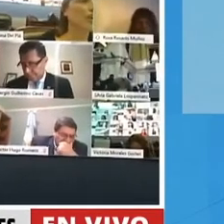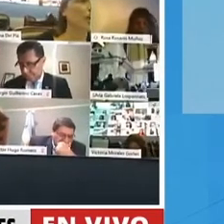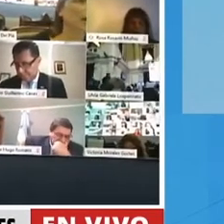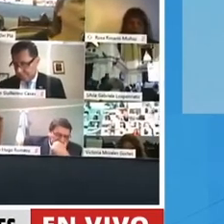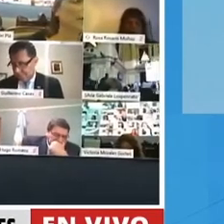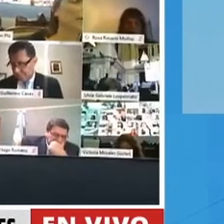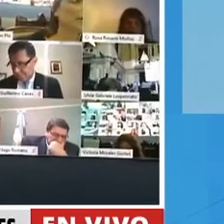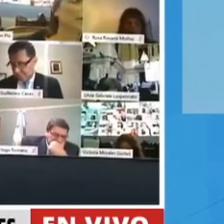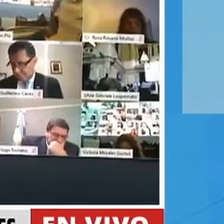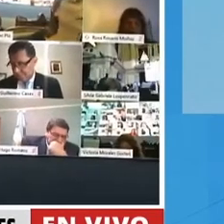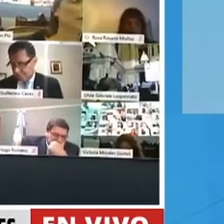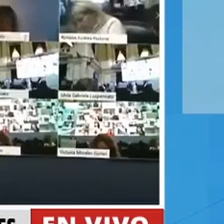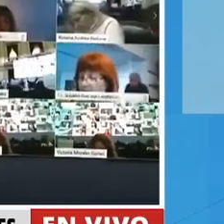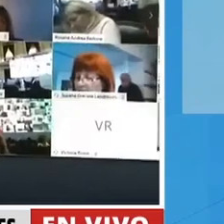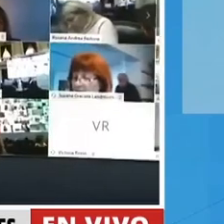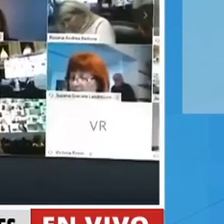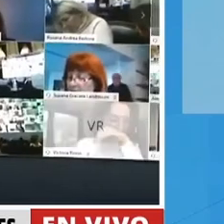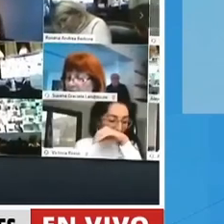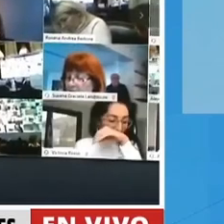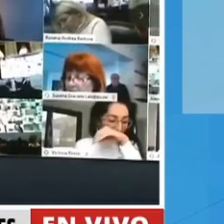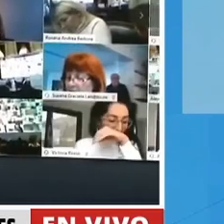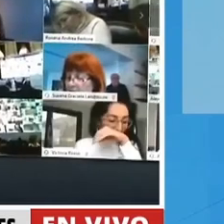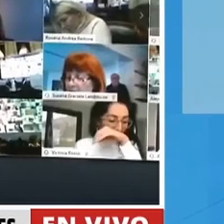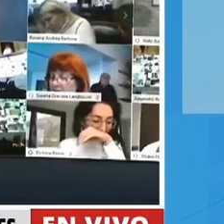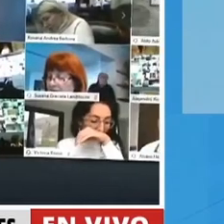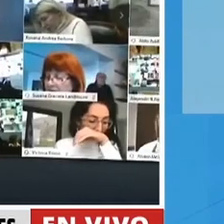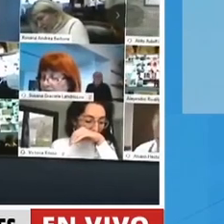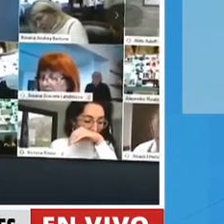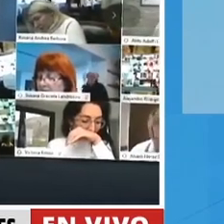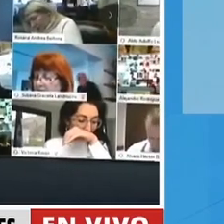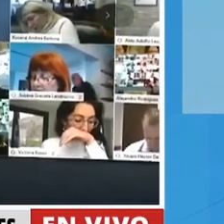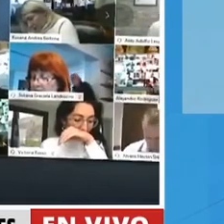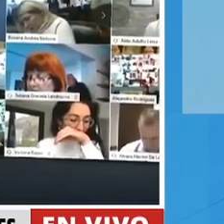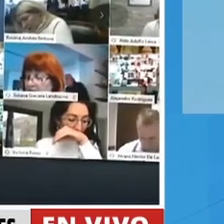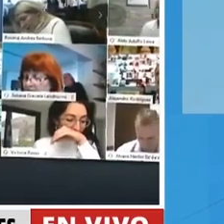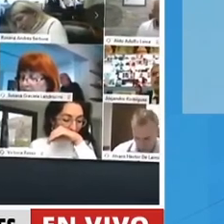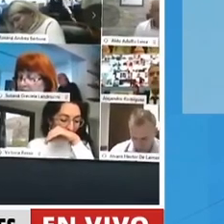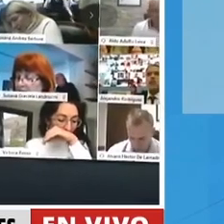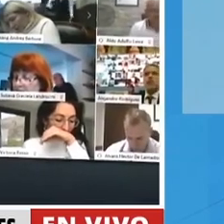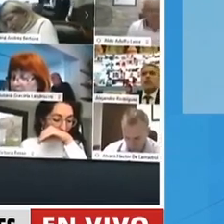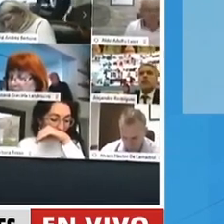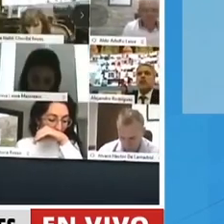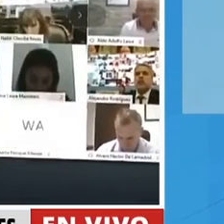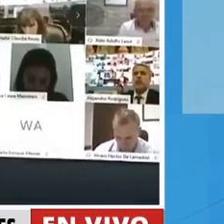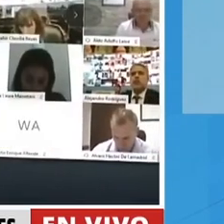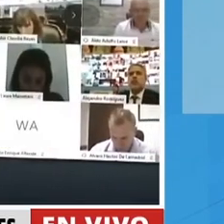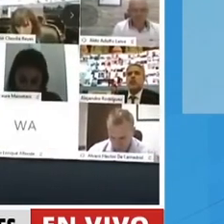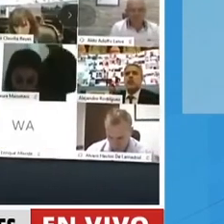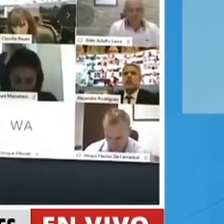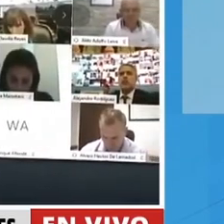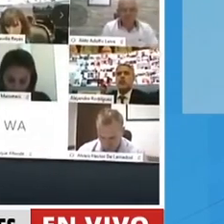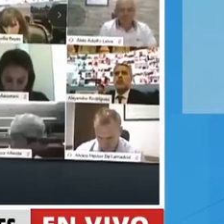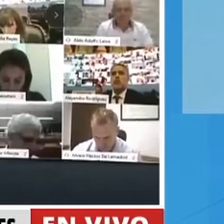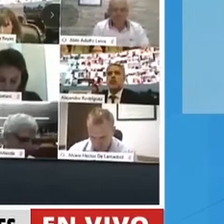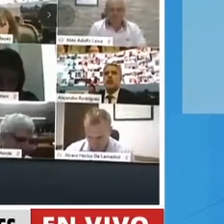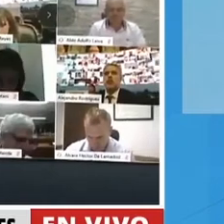desde nuestro bloque por supuesto hemos planteado el rechazo a otro hecho agraviante, que es